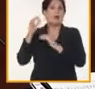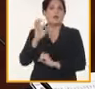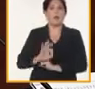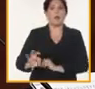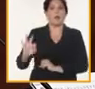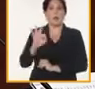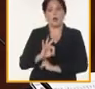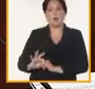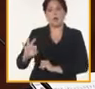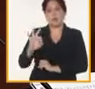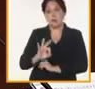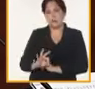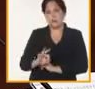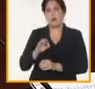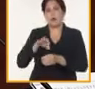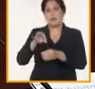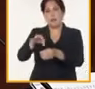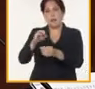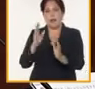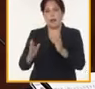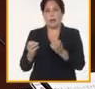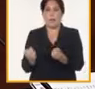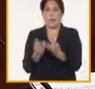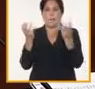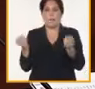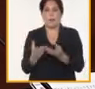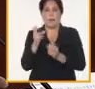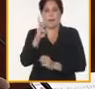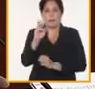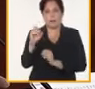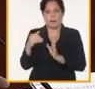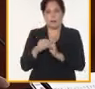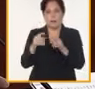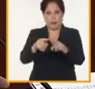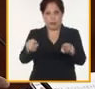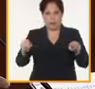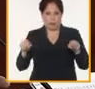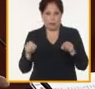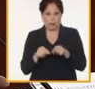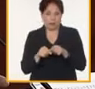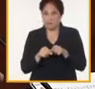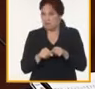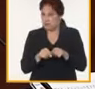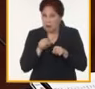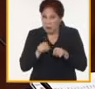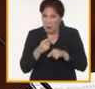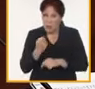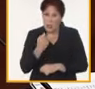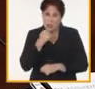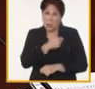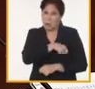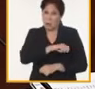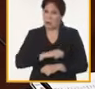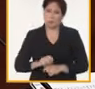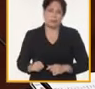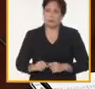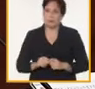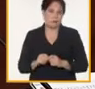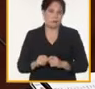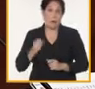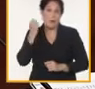organización de sembrar para la etapa de primavera 30.000 hectáreas sin embargo 30.000 hectáreas no es lo que necesita una población de 1